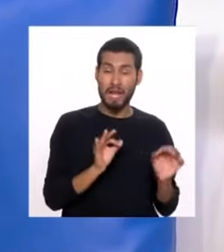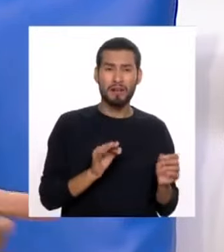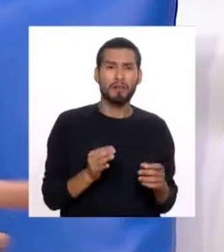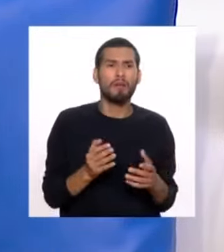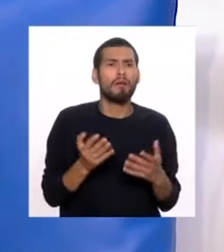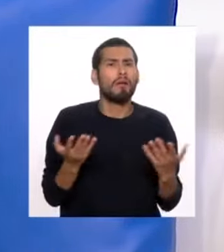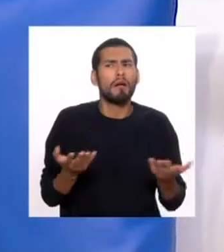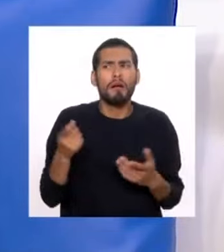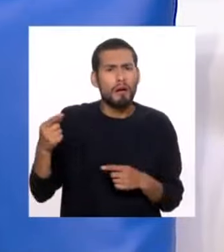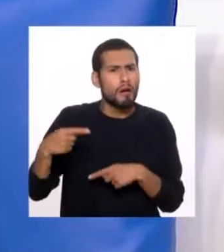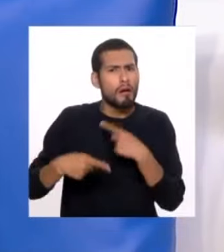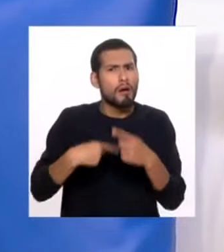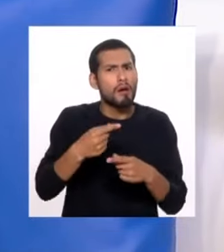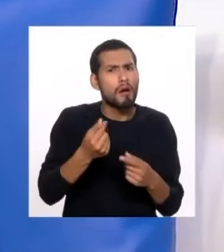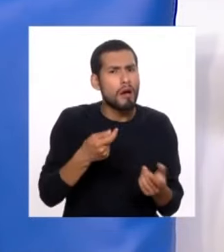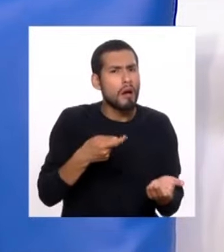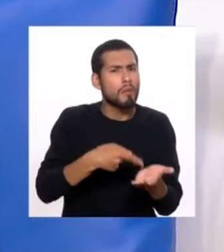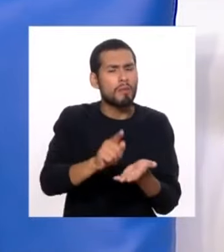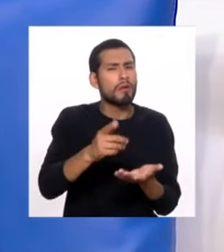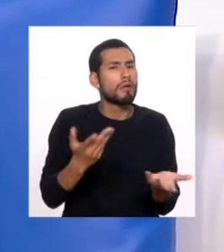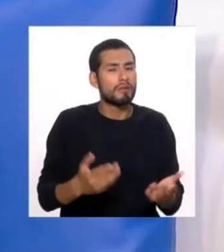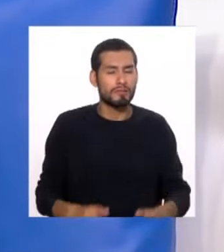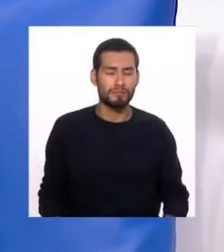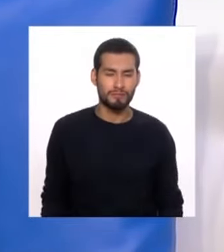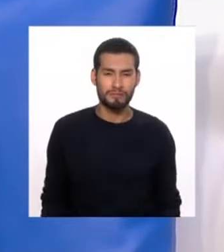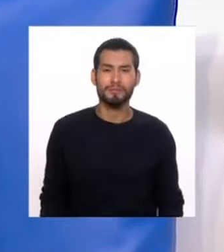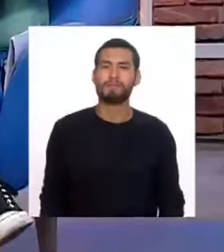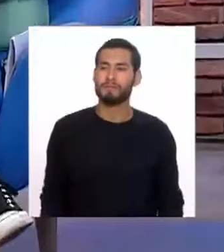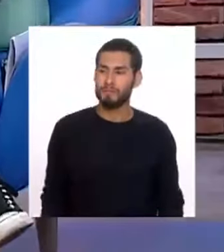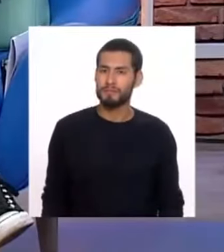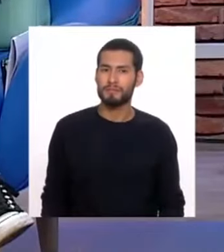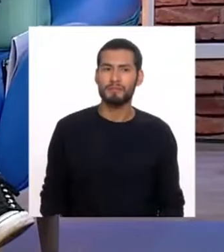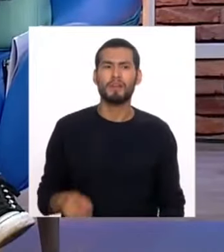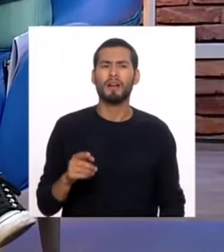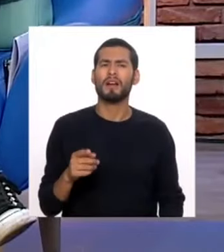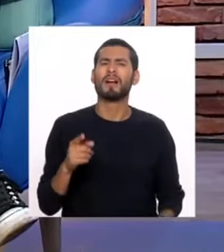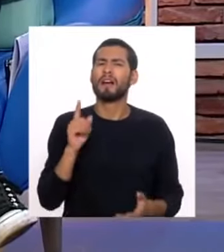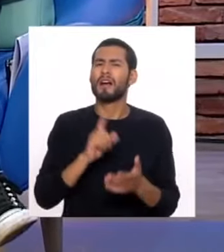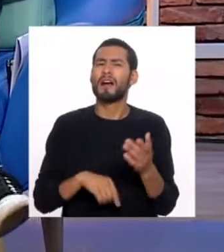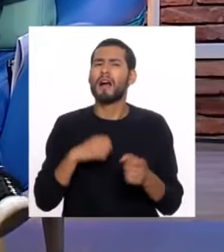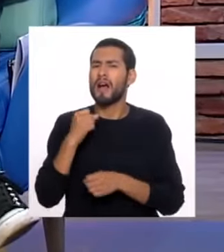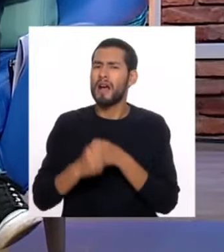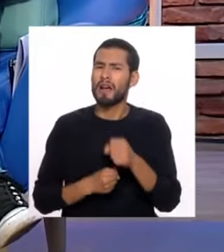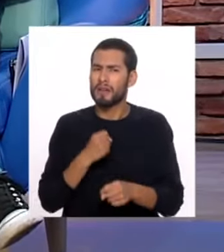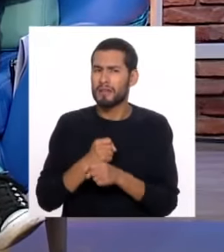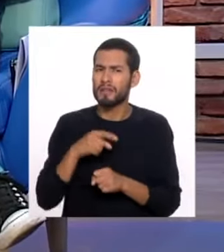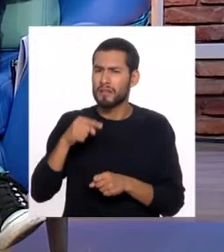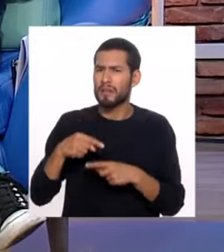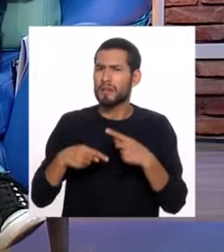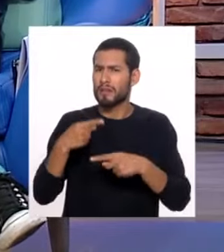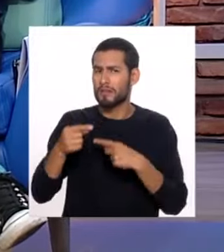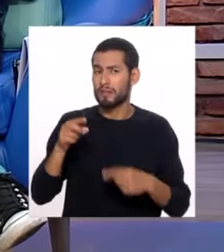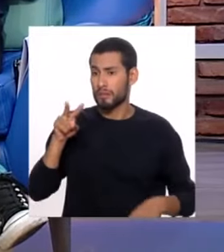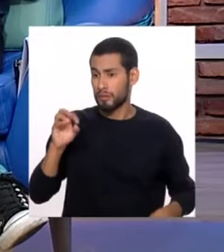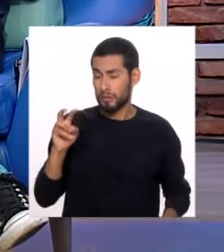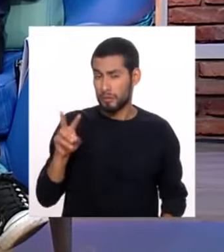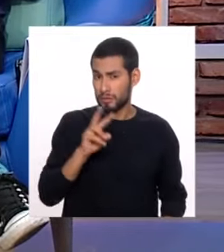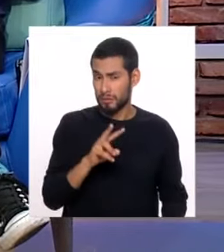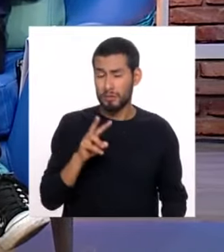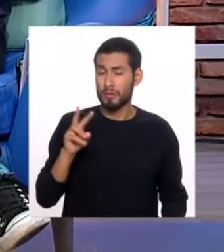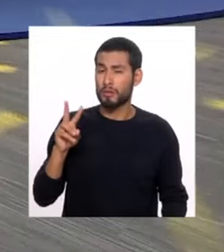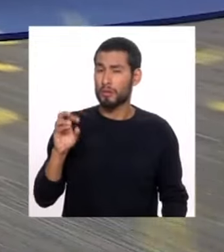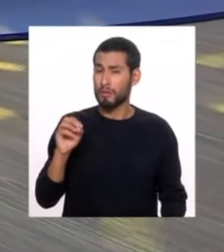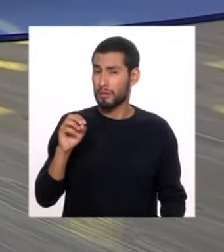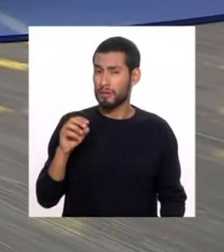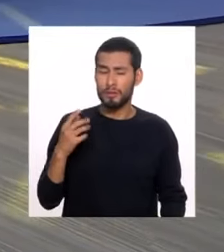dónde Sunat le va a devolver? Claro. Claro. Ok. Y ahora, por ejemplo, ¿de qué años se va a hacer esta devolución? ¿2022, 2021? En